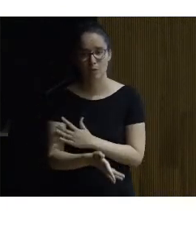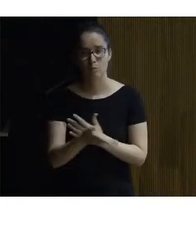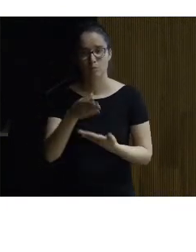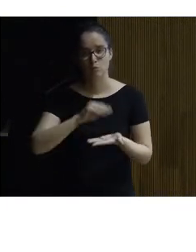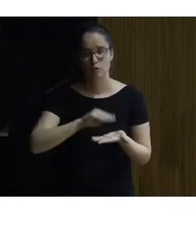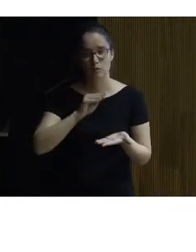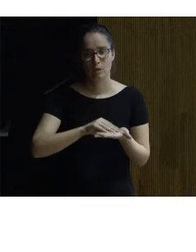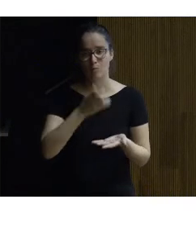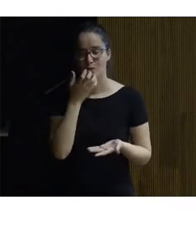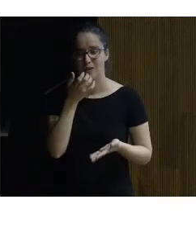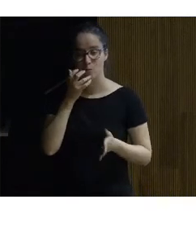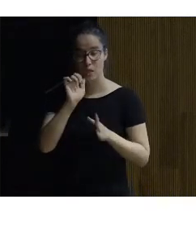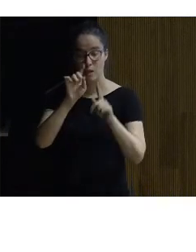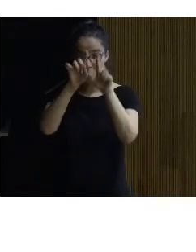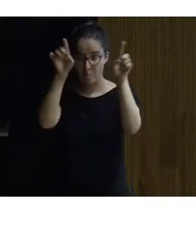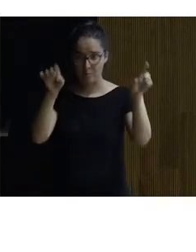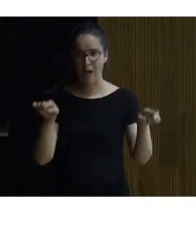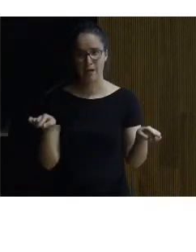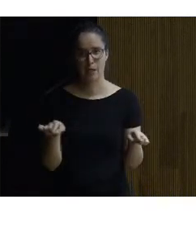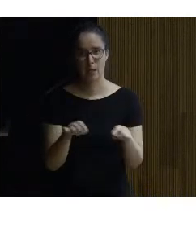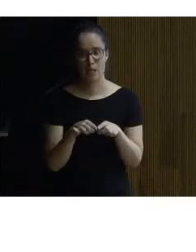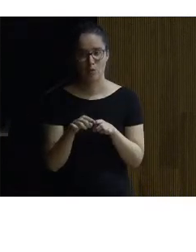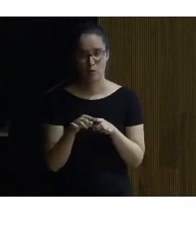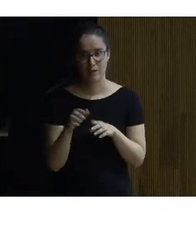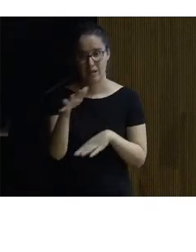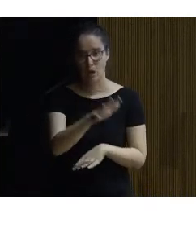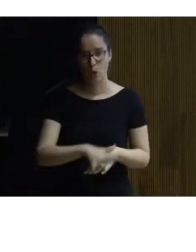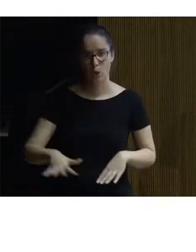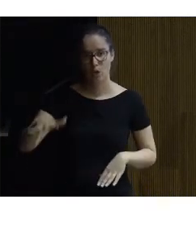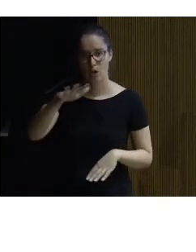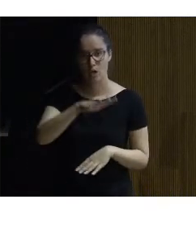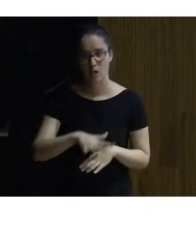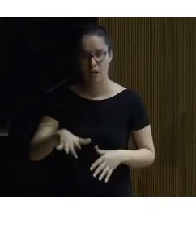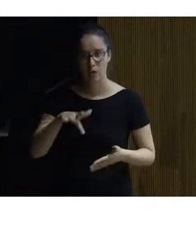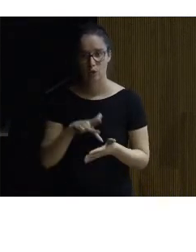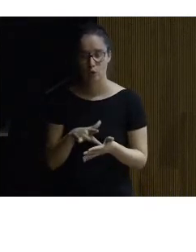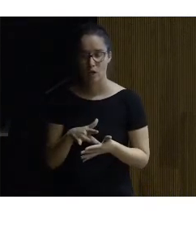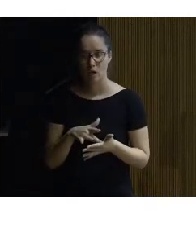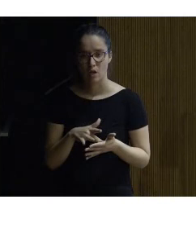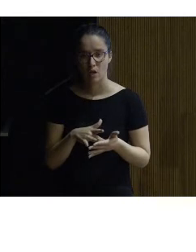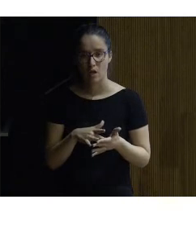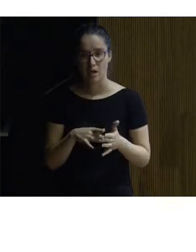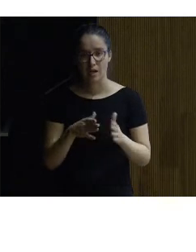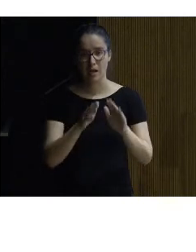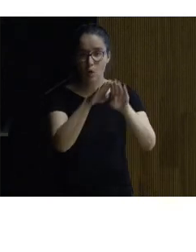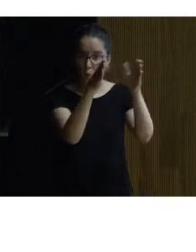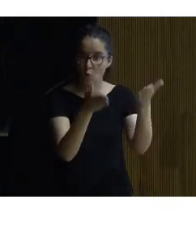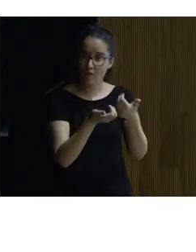por ejemplo del enmarcado de la zona en la que se encuentra la neocueva